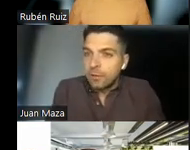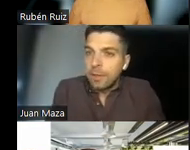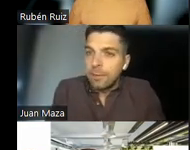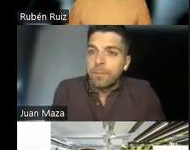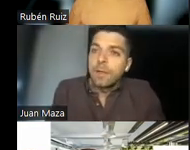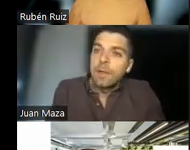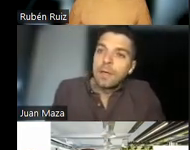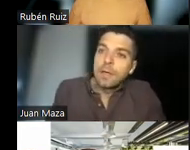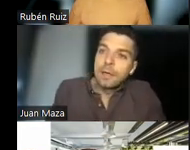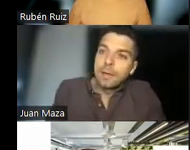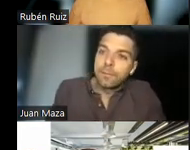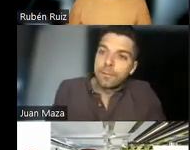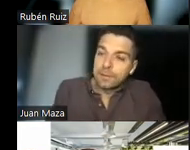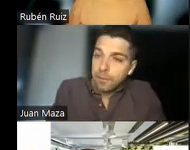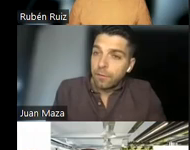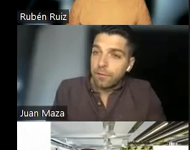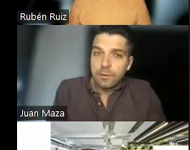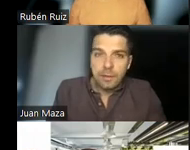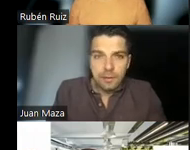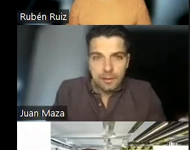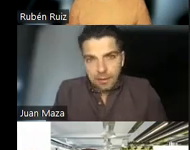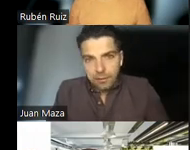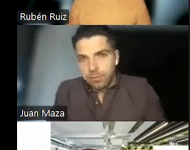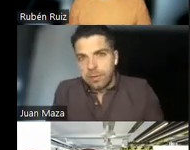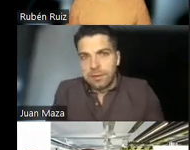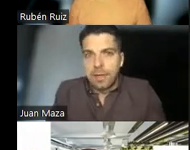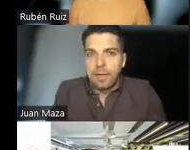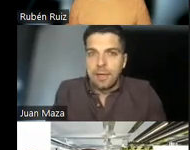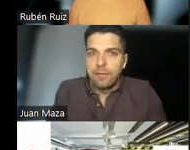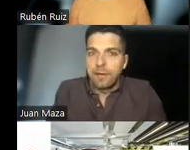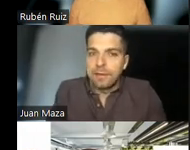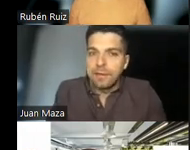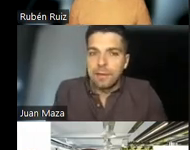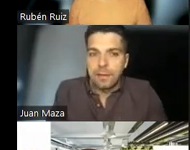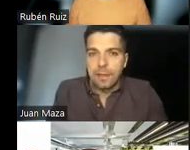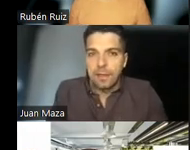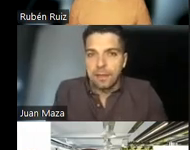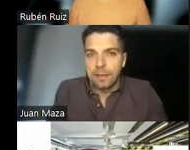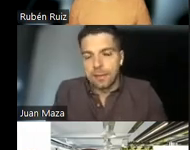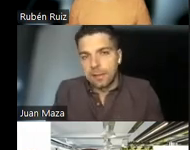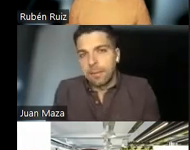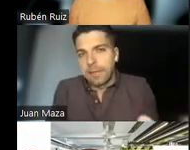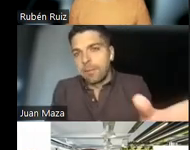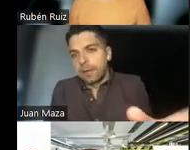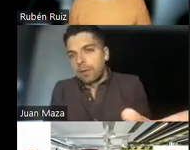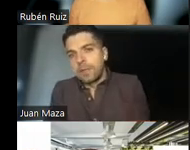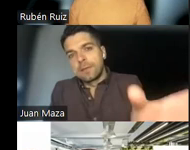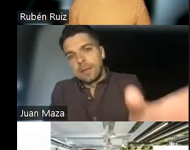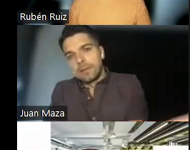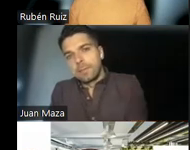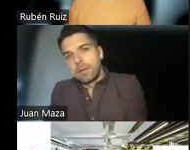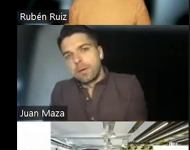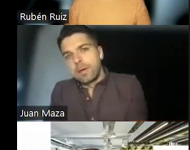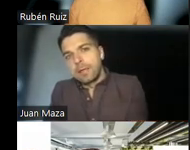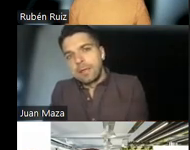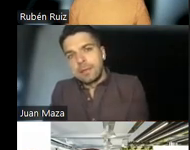estas. Estos se llaman test de olfato, en este caso sería el NIFIN-STIT, que tiene varios kits.